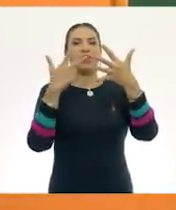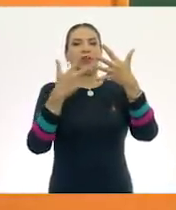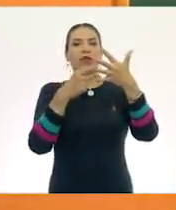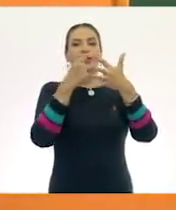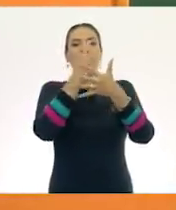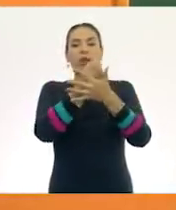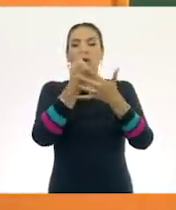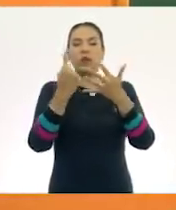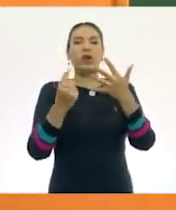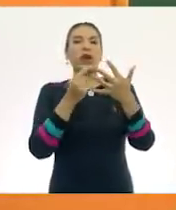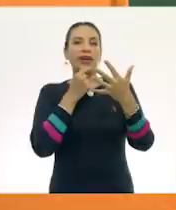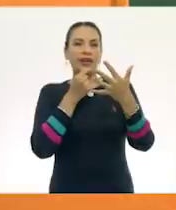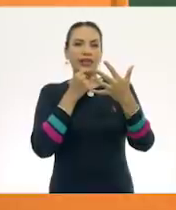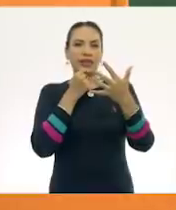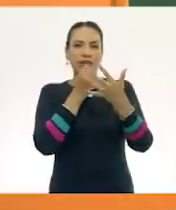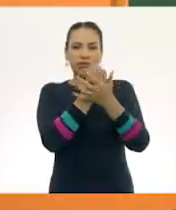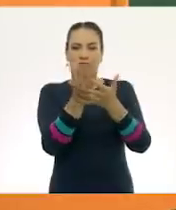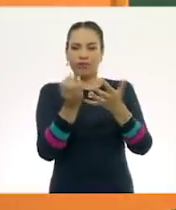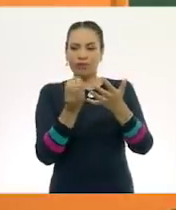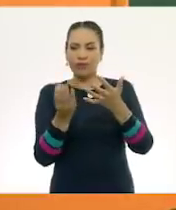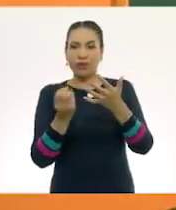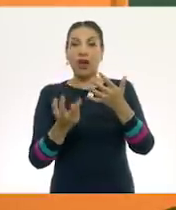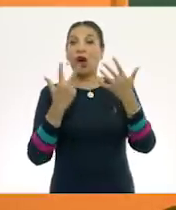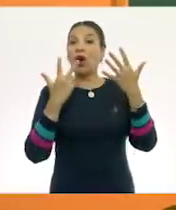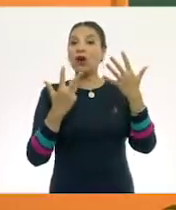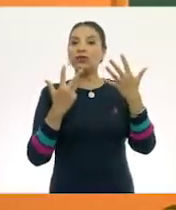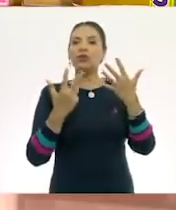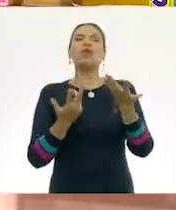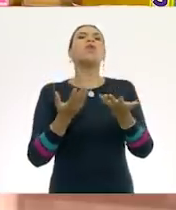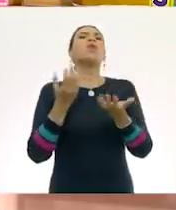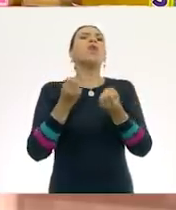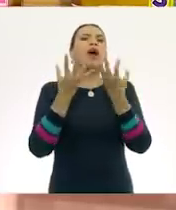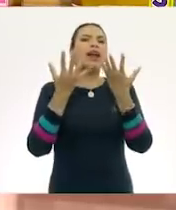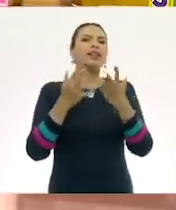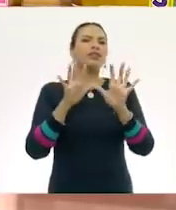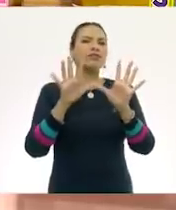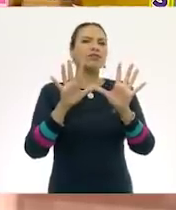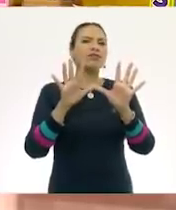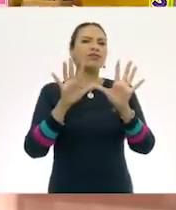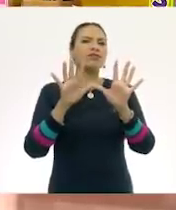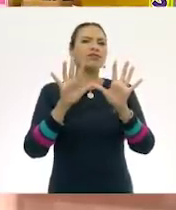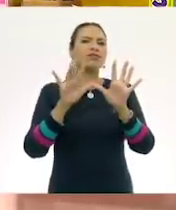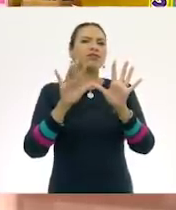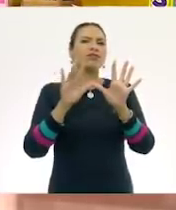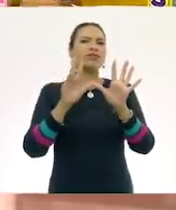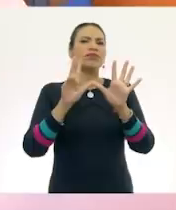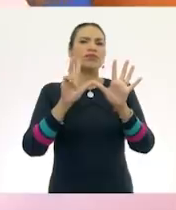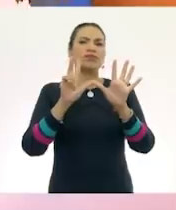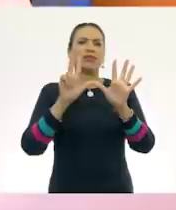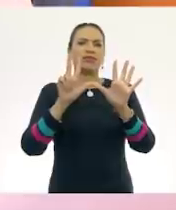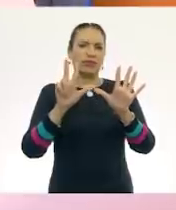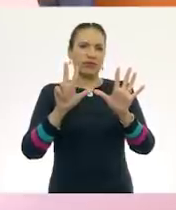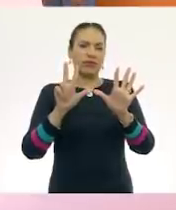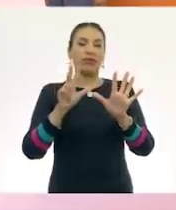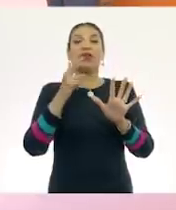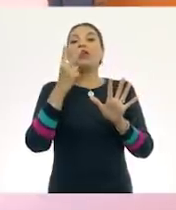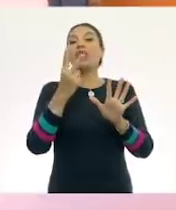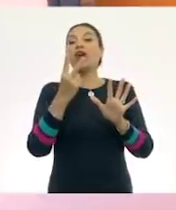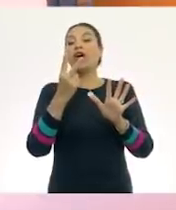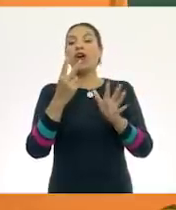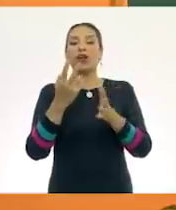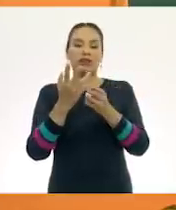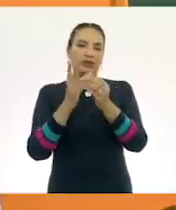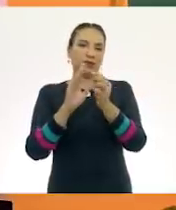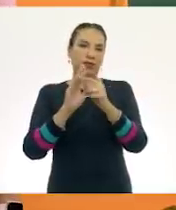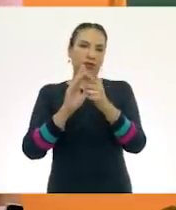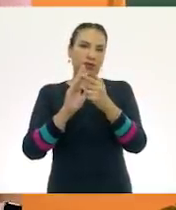uno a cada niña y a cada niño y eran ocho, ¿cuántos nos quedan? ¡Dos! Dos juguetes fueron